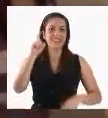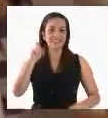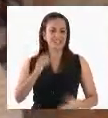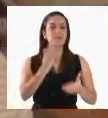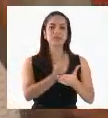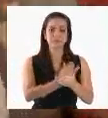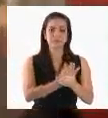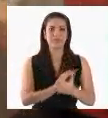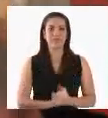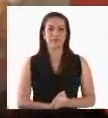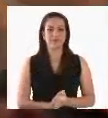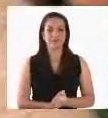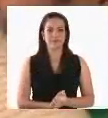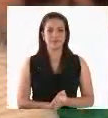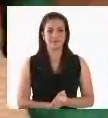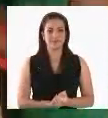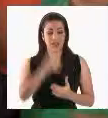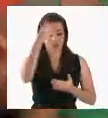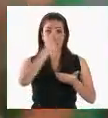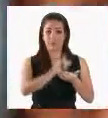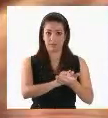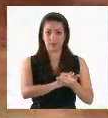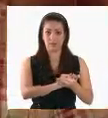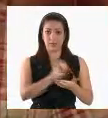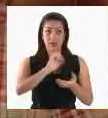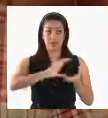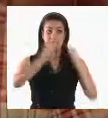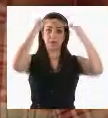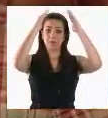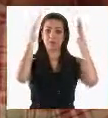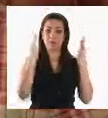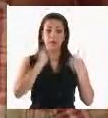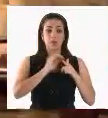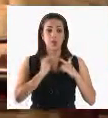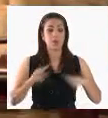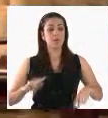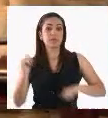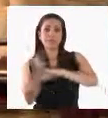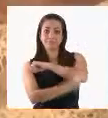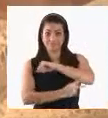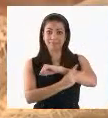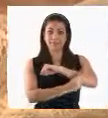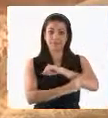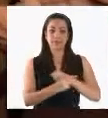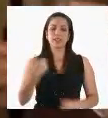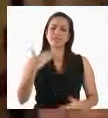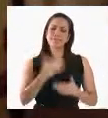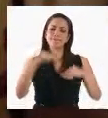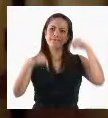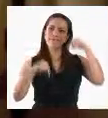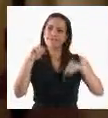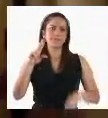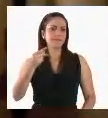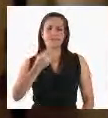Panamá, necesita que cumplas. Por eso, si cambiás de domicilio o resides en otro país, ¿tienes